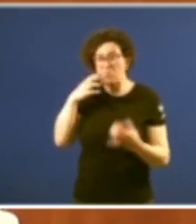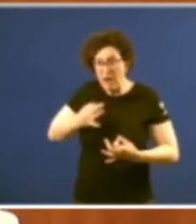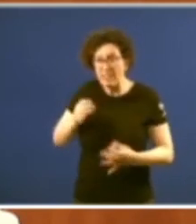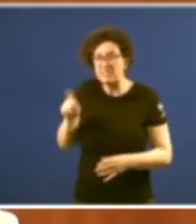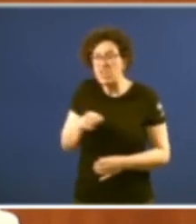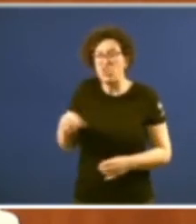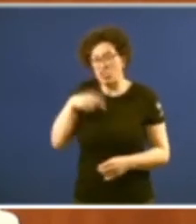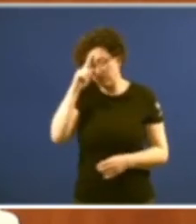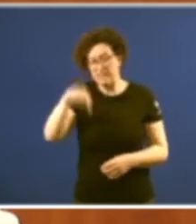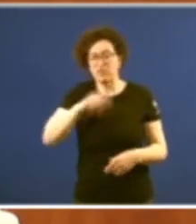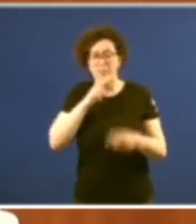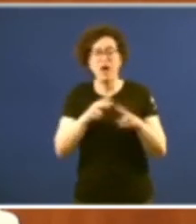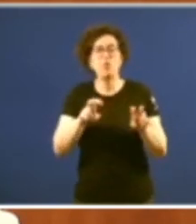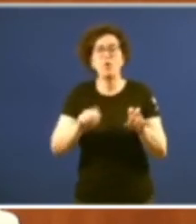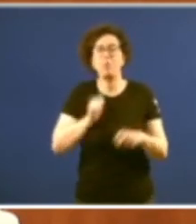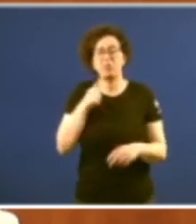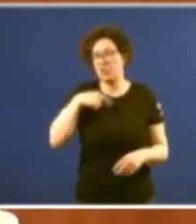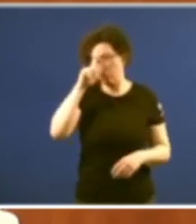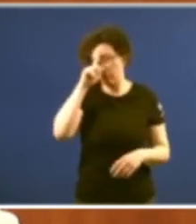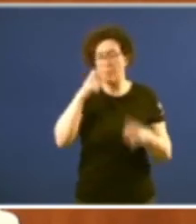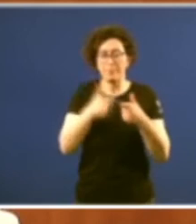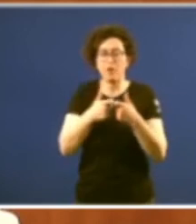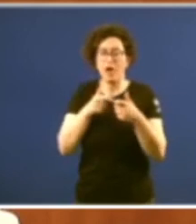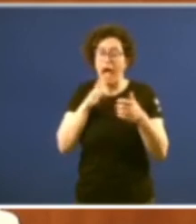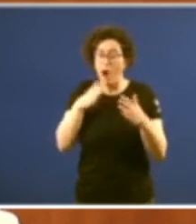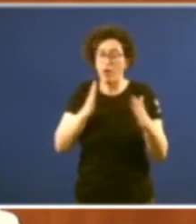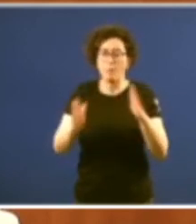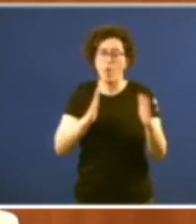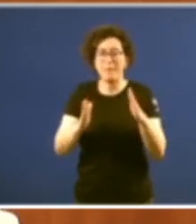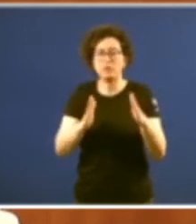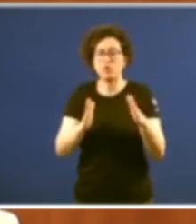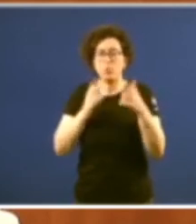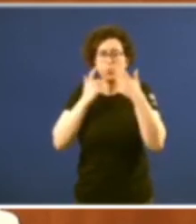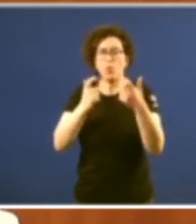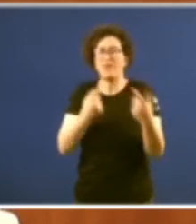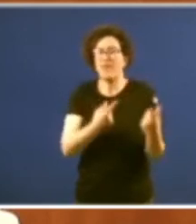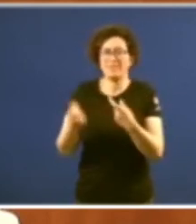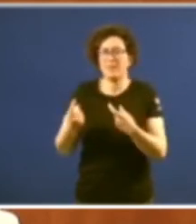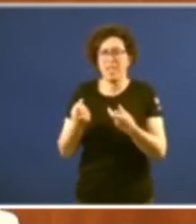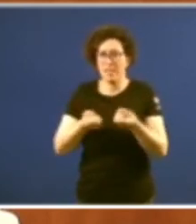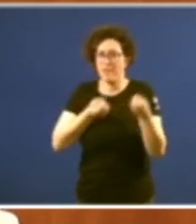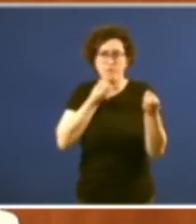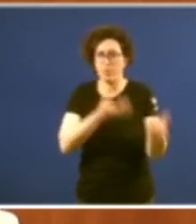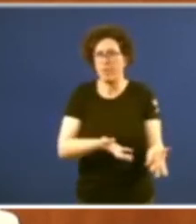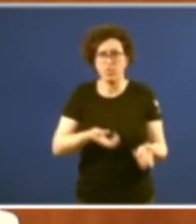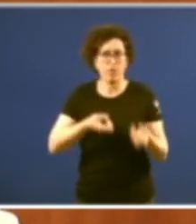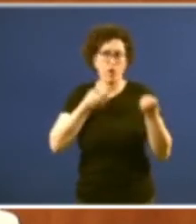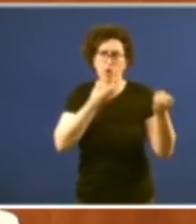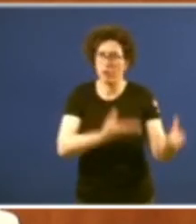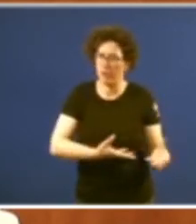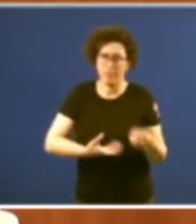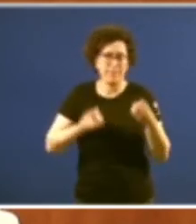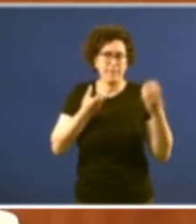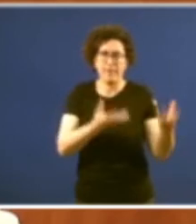o que sí é verdade é que estamos a asistir a un novo incremento da necesidade de información de noticias e tamén é verdade